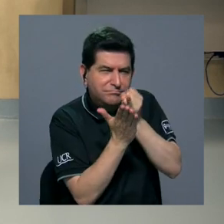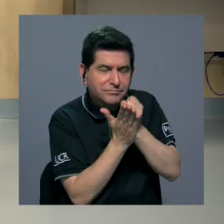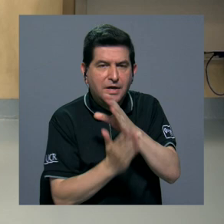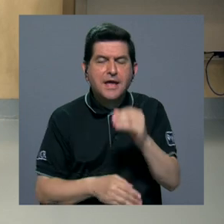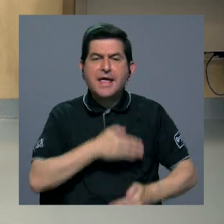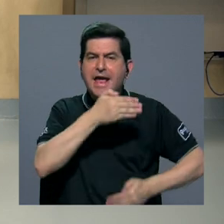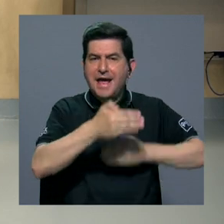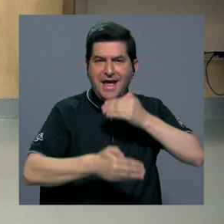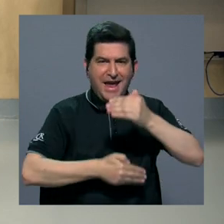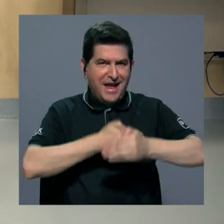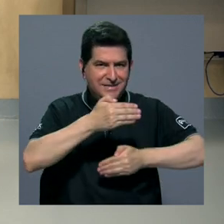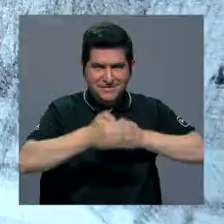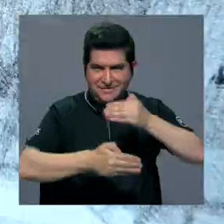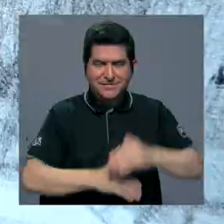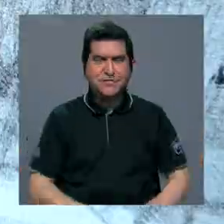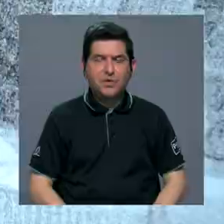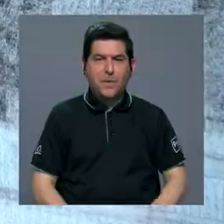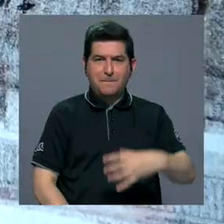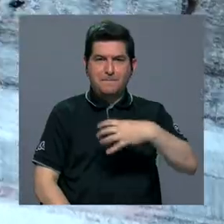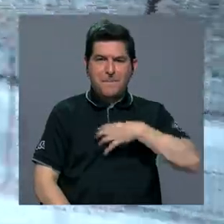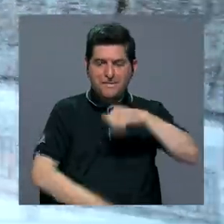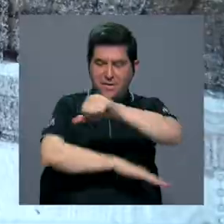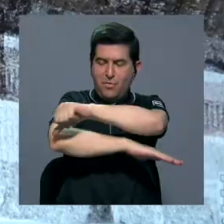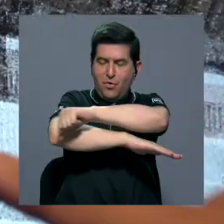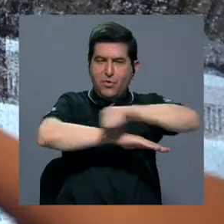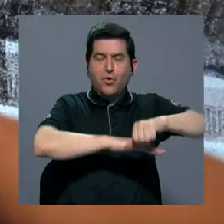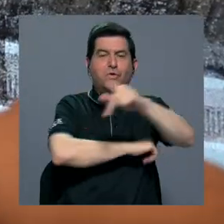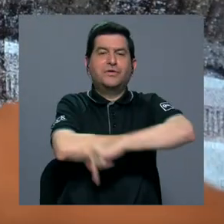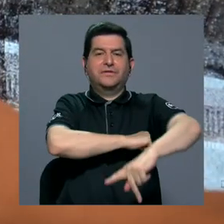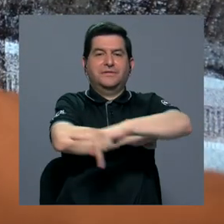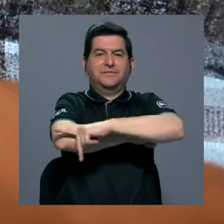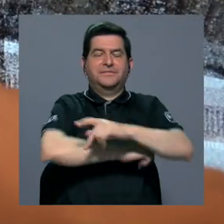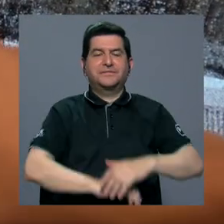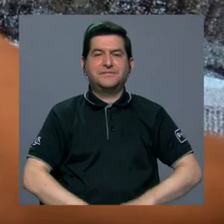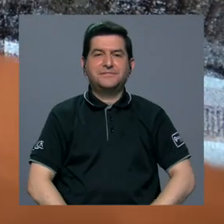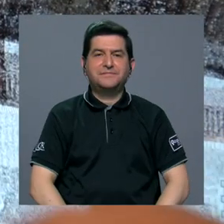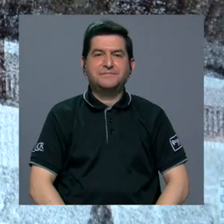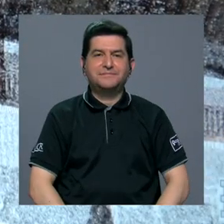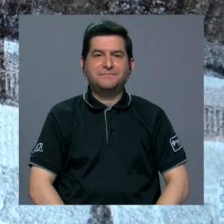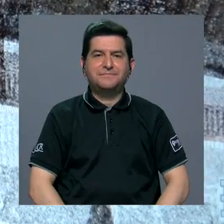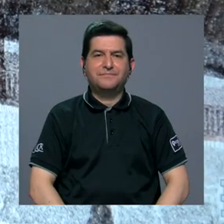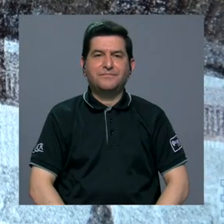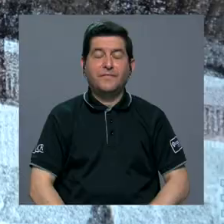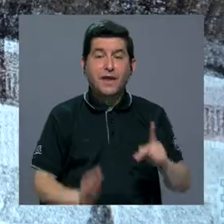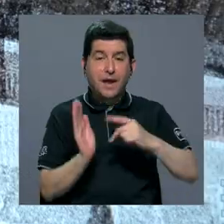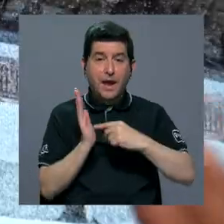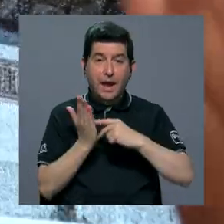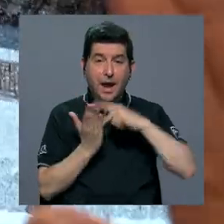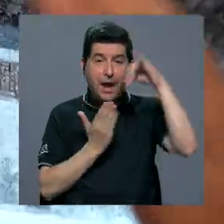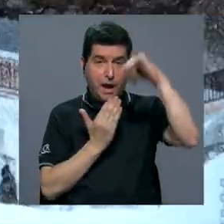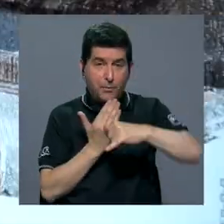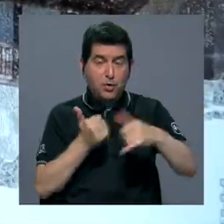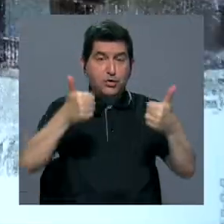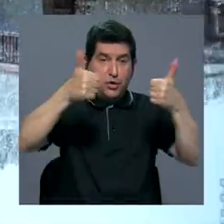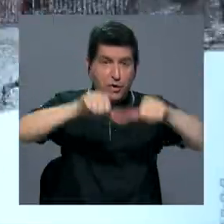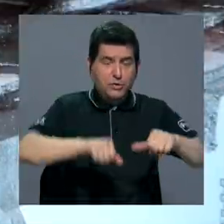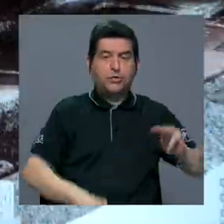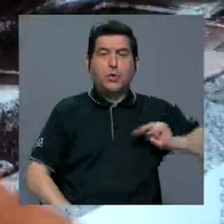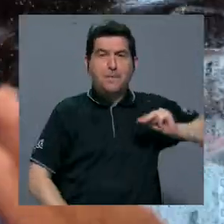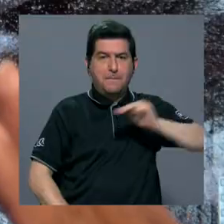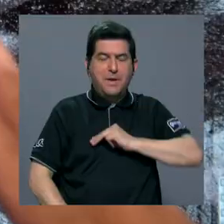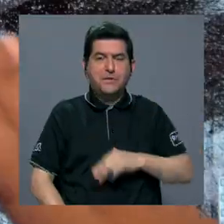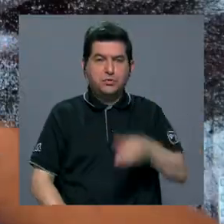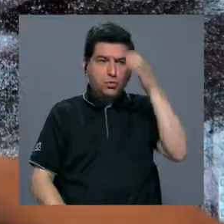y en la gestión del patrimonio arquitectónico del país. El proyecto tiene un convenio con el